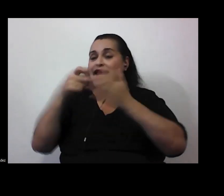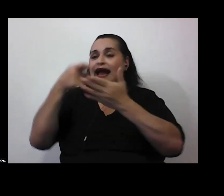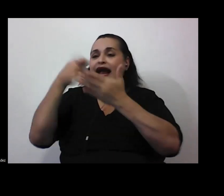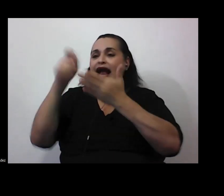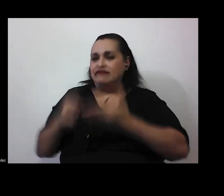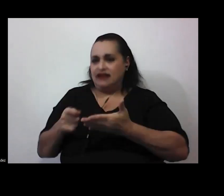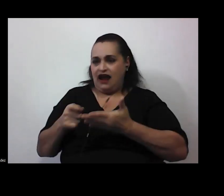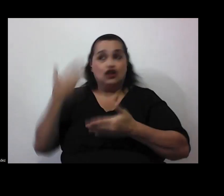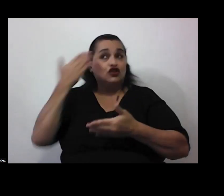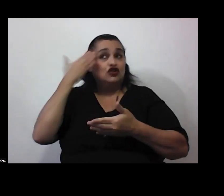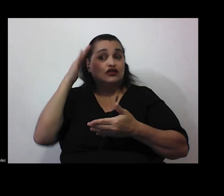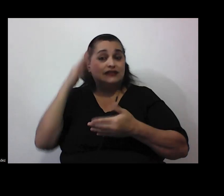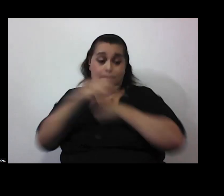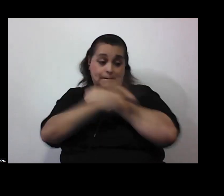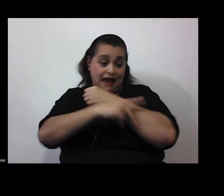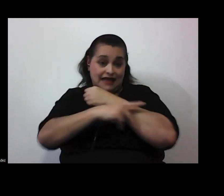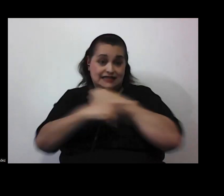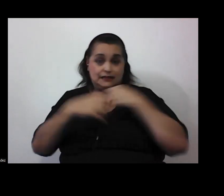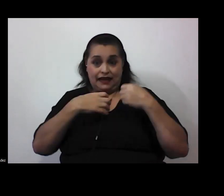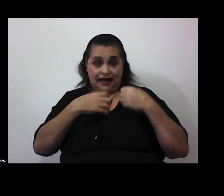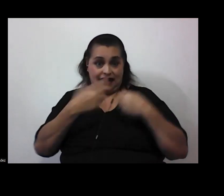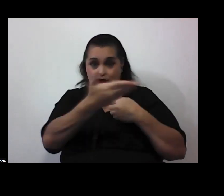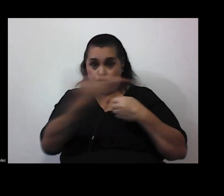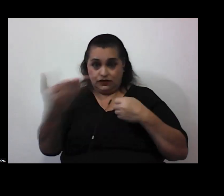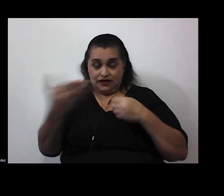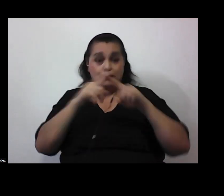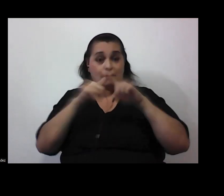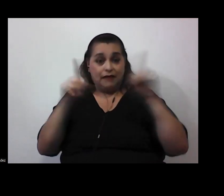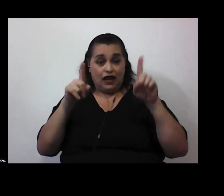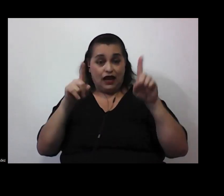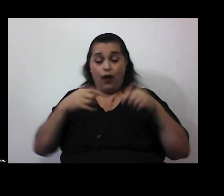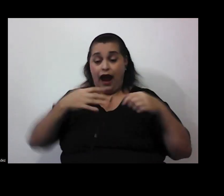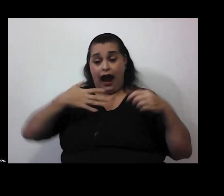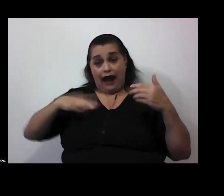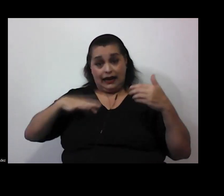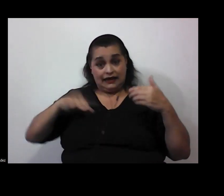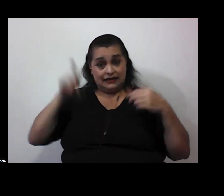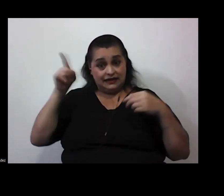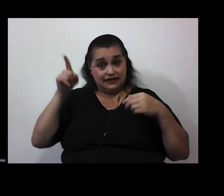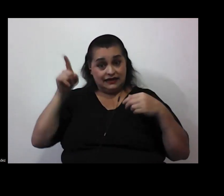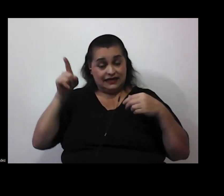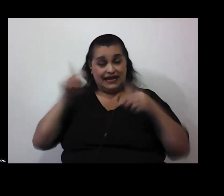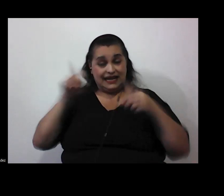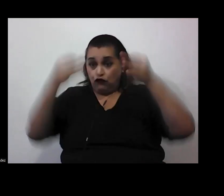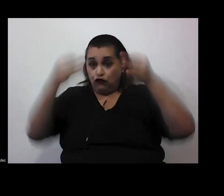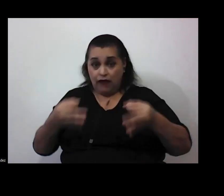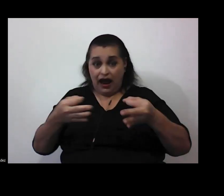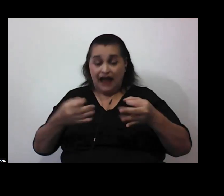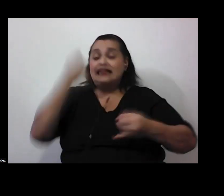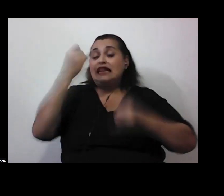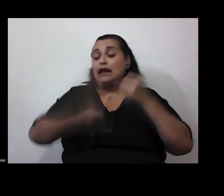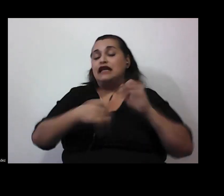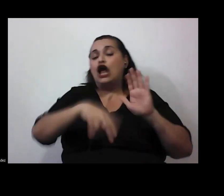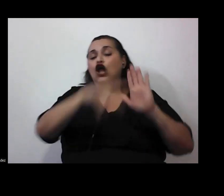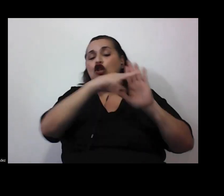países a los cuales pertenecen cada uno cada una de ustedes pero en Argentina en el sistema formal siempre hay que terminar poniéndole una